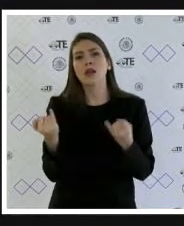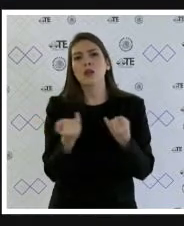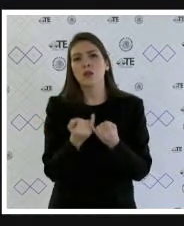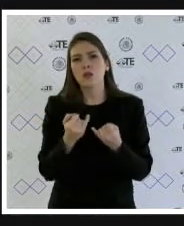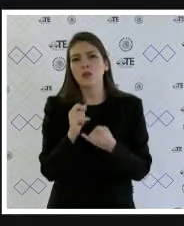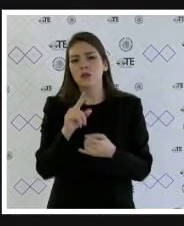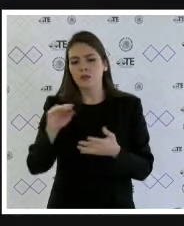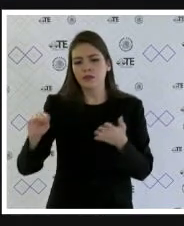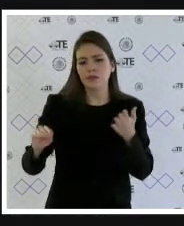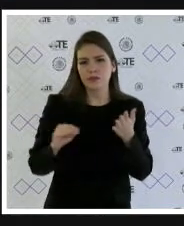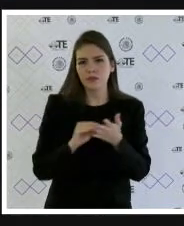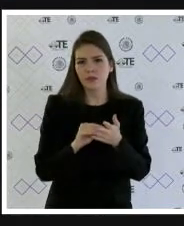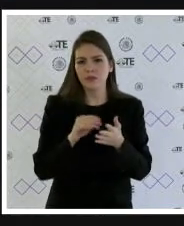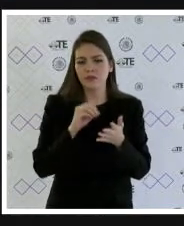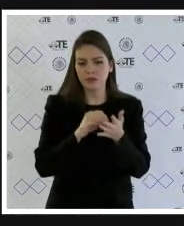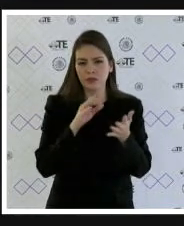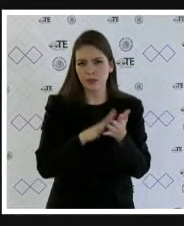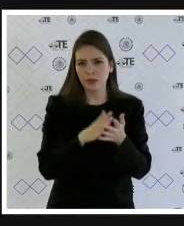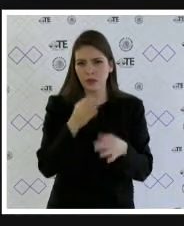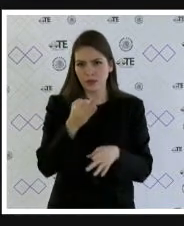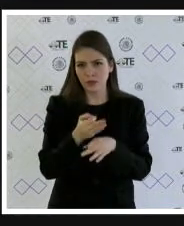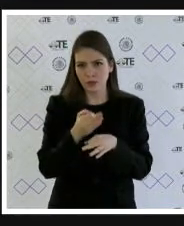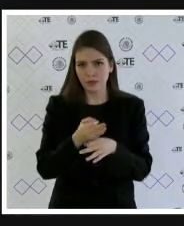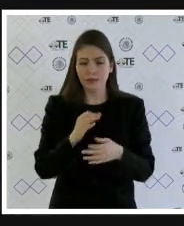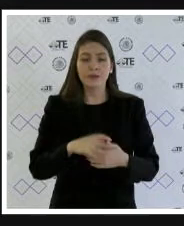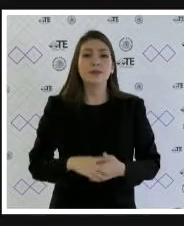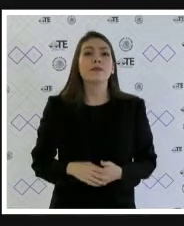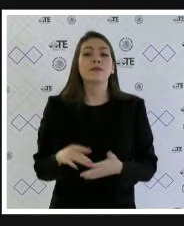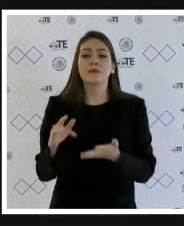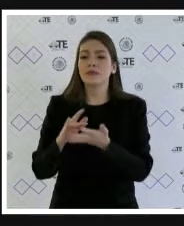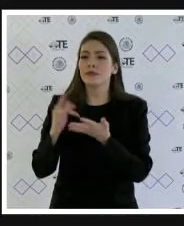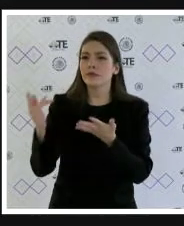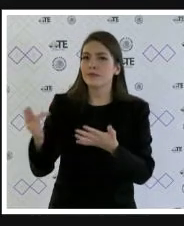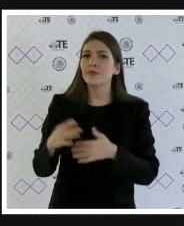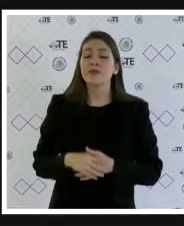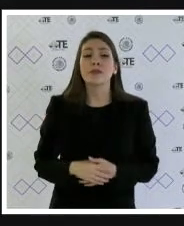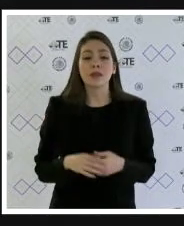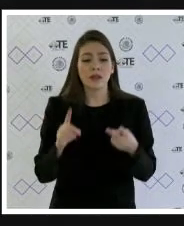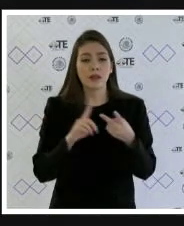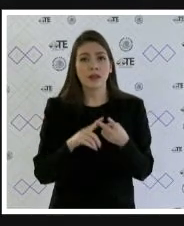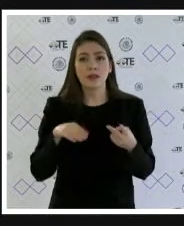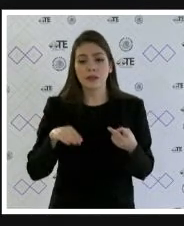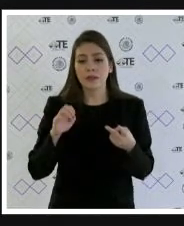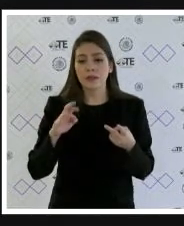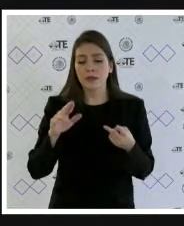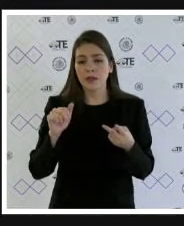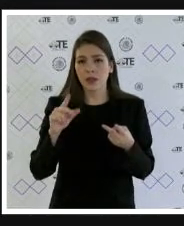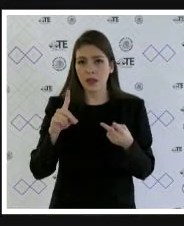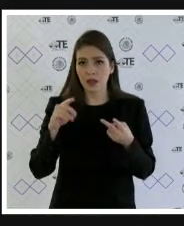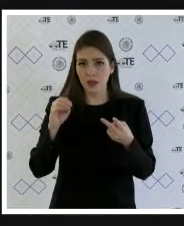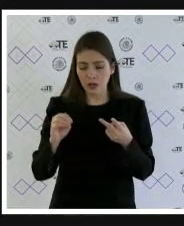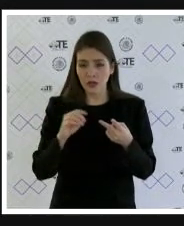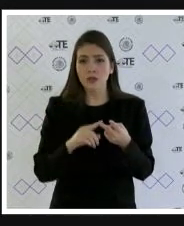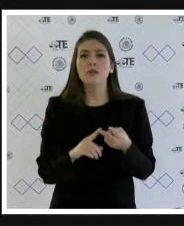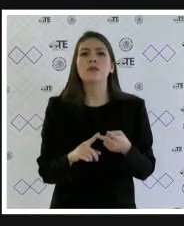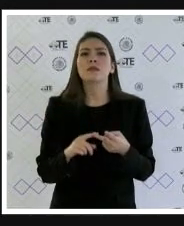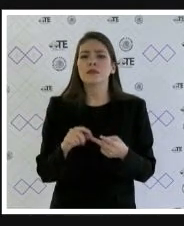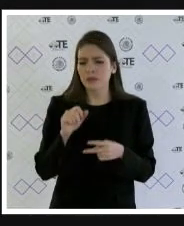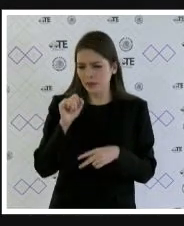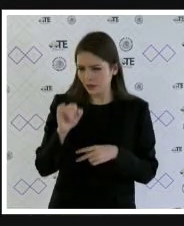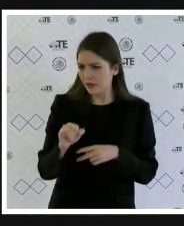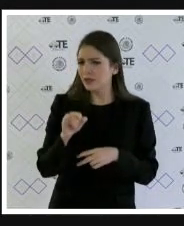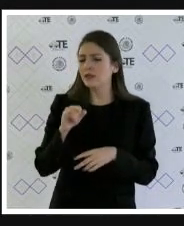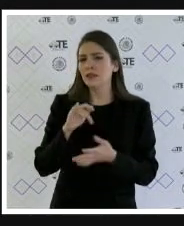correspondiente por favor gracias con gusto magistrada marta léjandra ramérez gracias secretario a favor de los proyectos